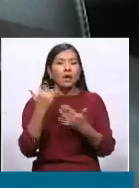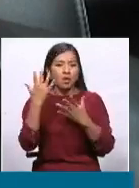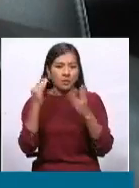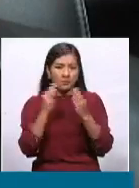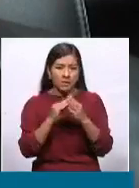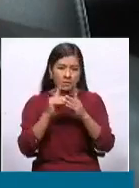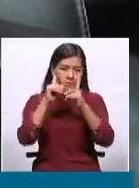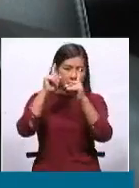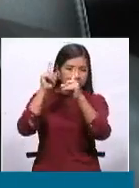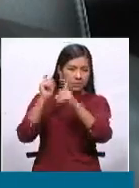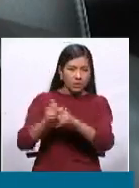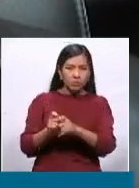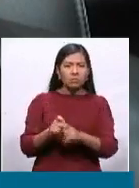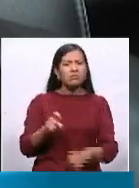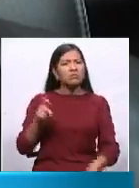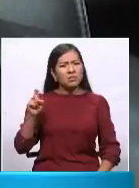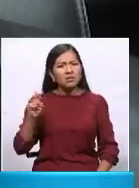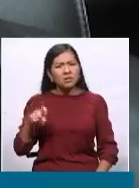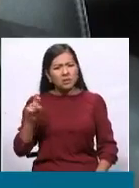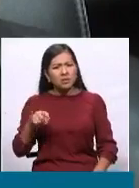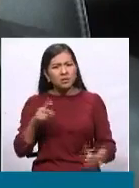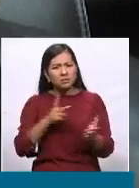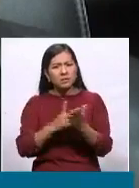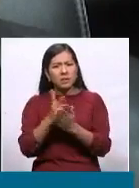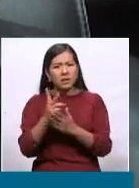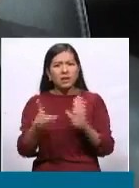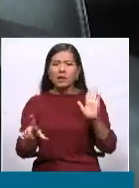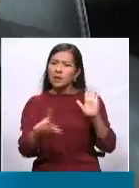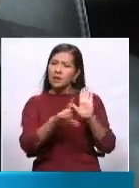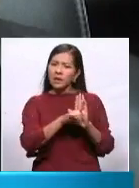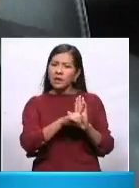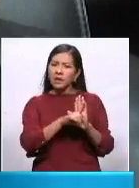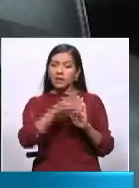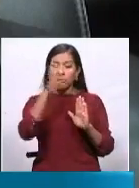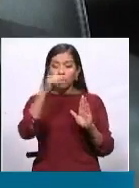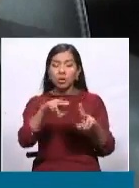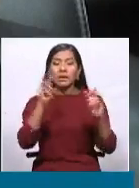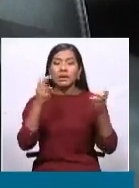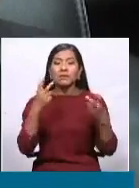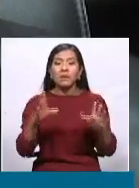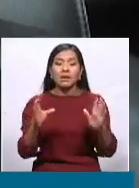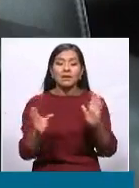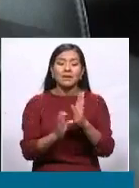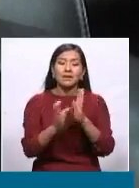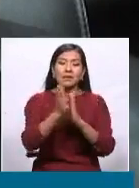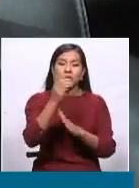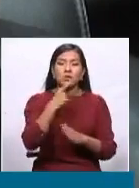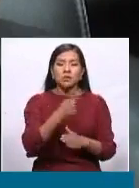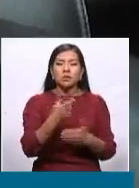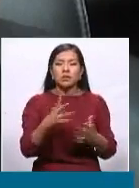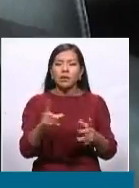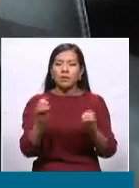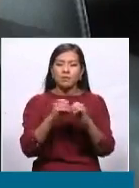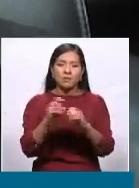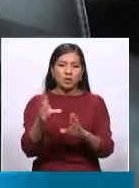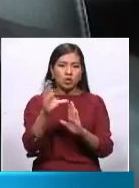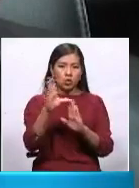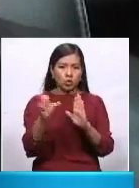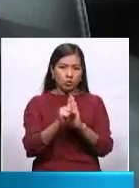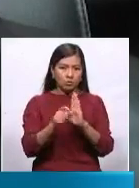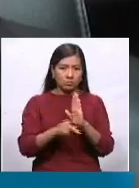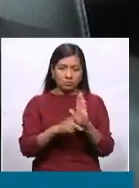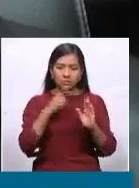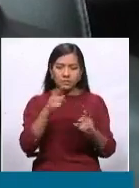necesaria una ley, tomando en cuenta que en el caso del censo, manda la Constitución, que es una atribución